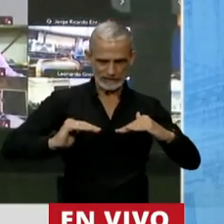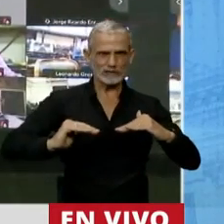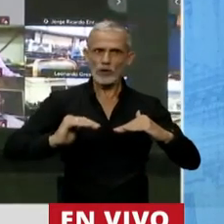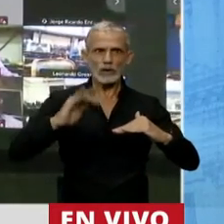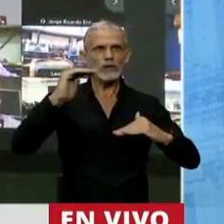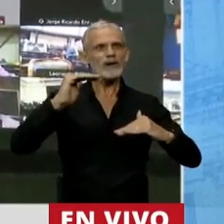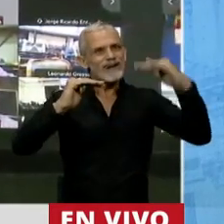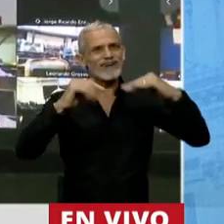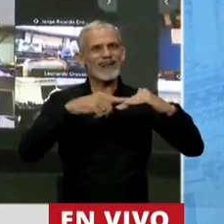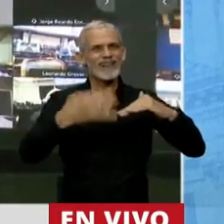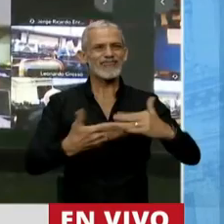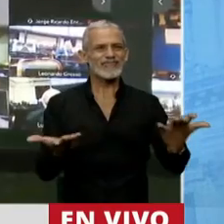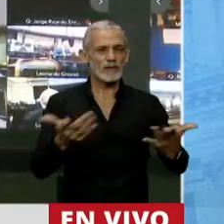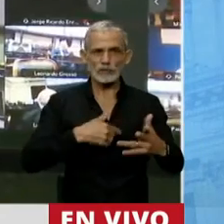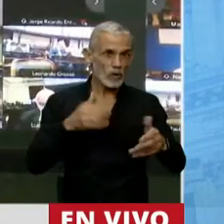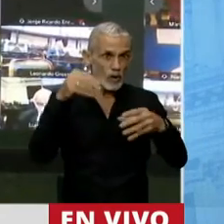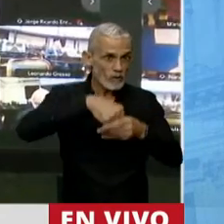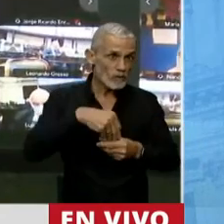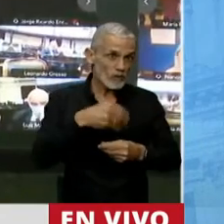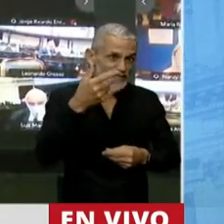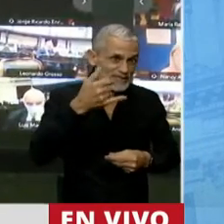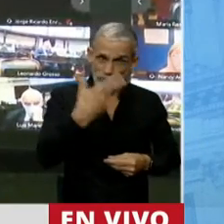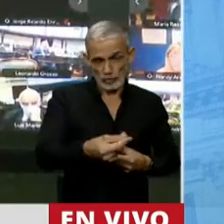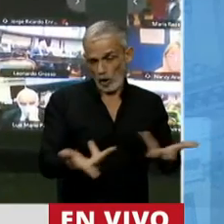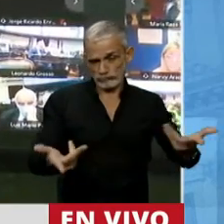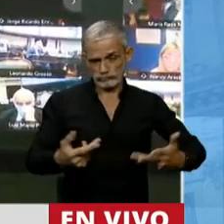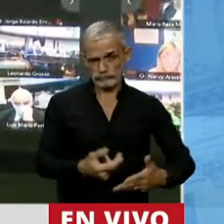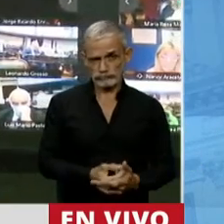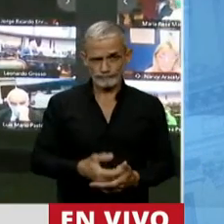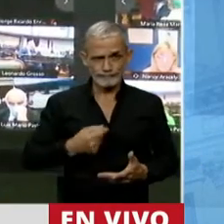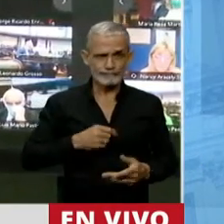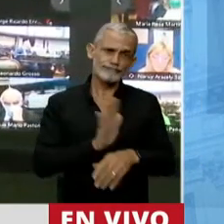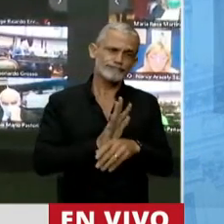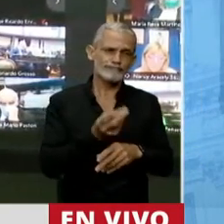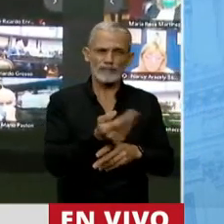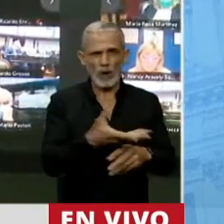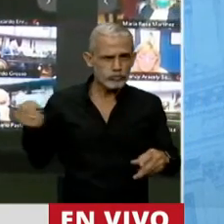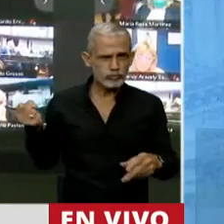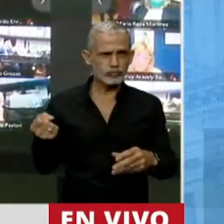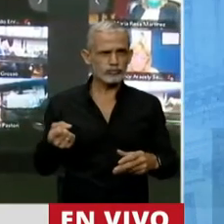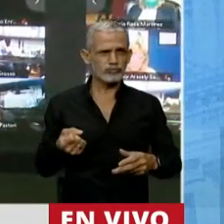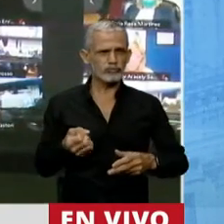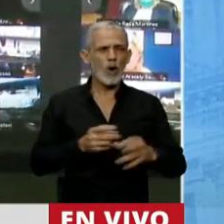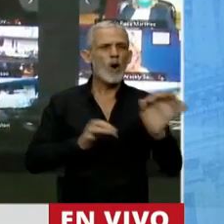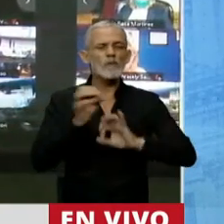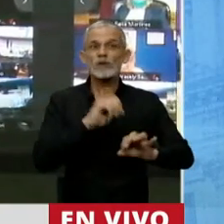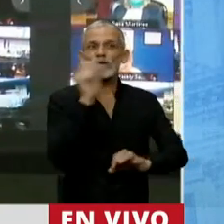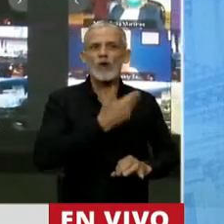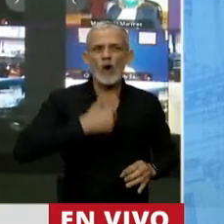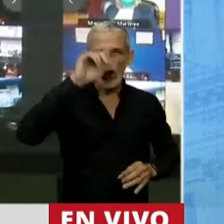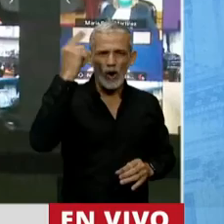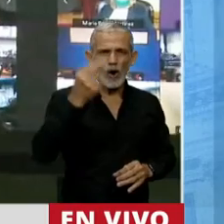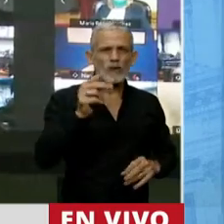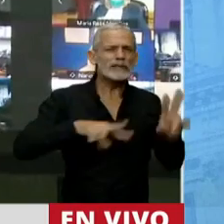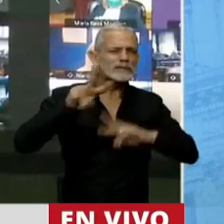Y está claro que no voy a acompañar este proyecto confiscatorio. Un proyecto de un gobierno que lo